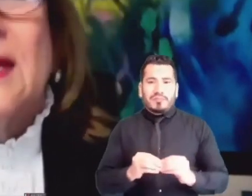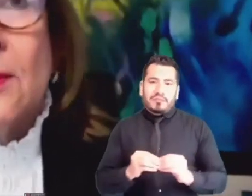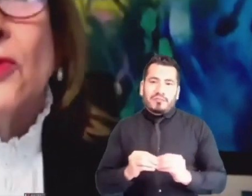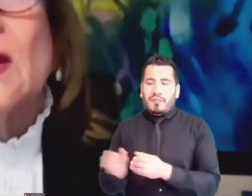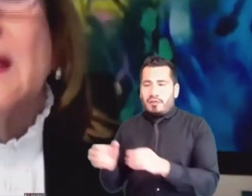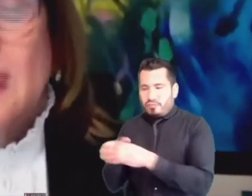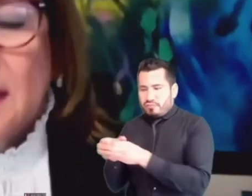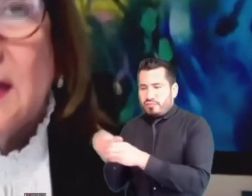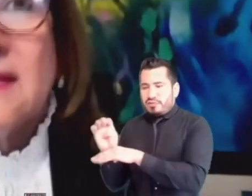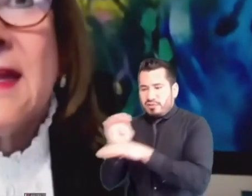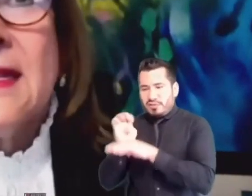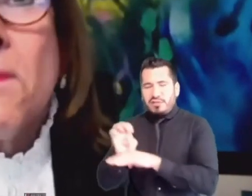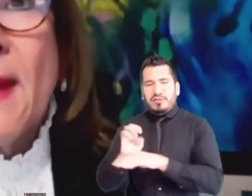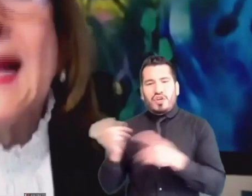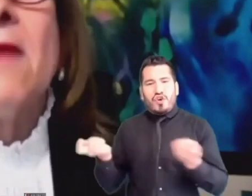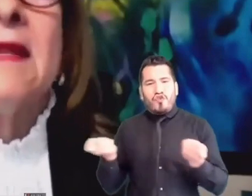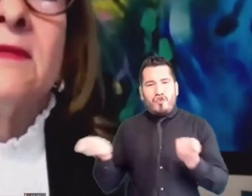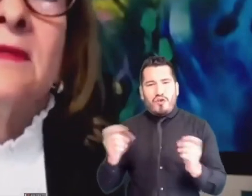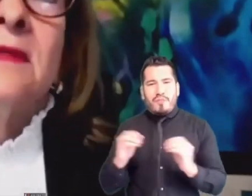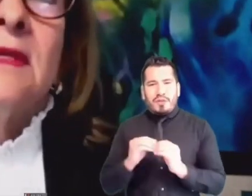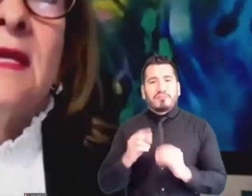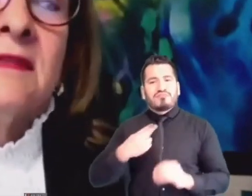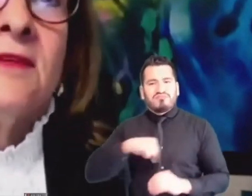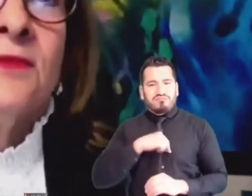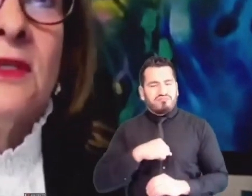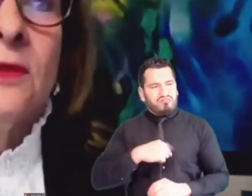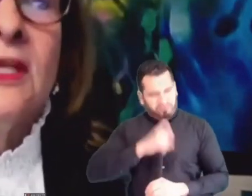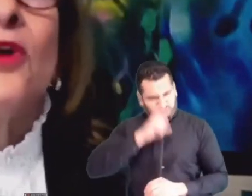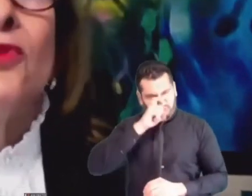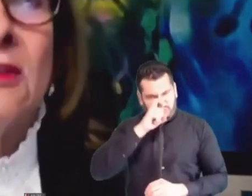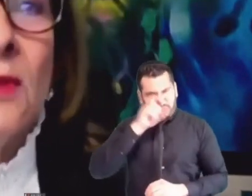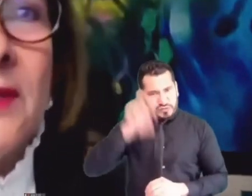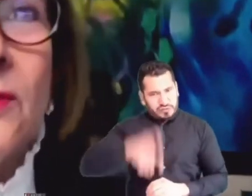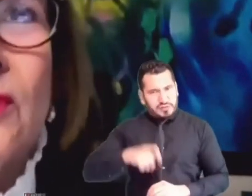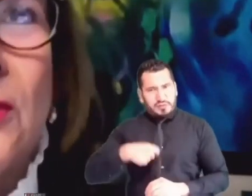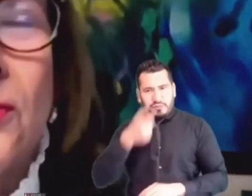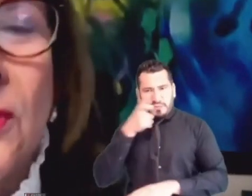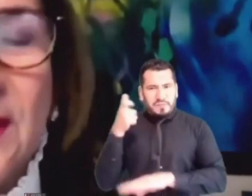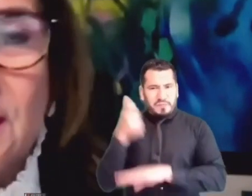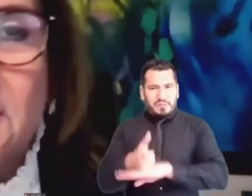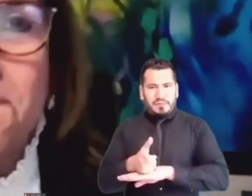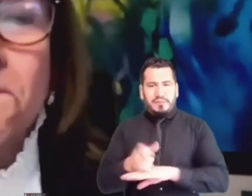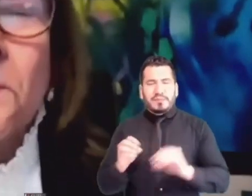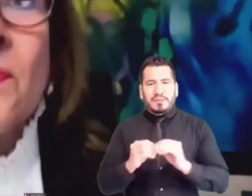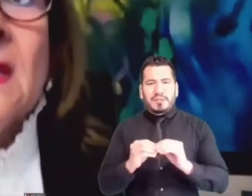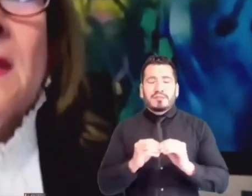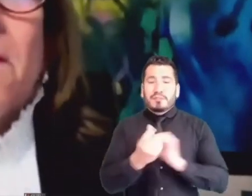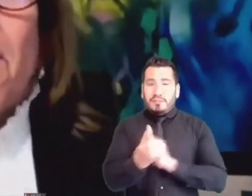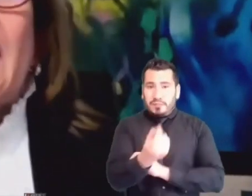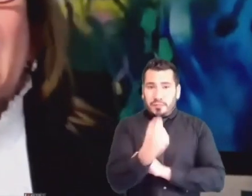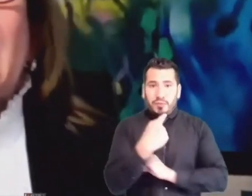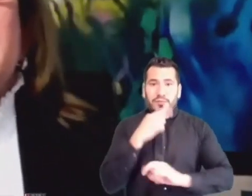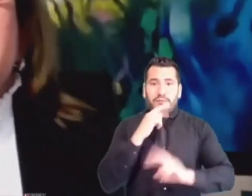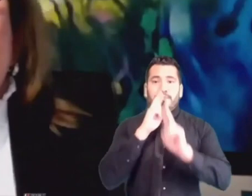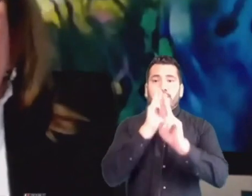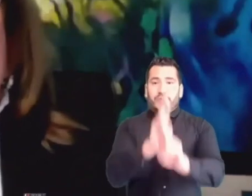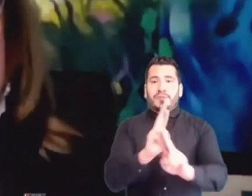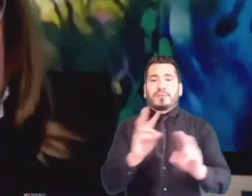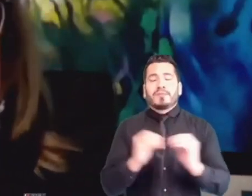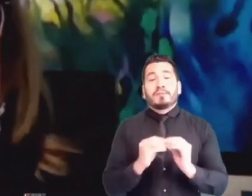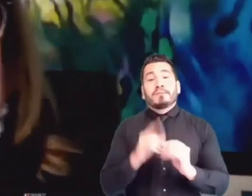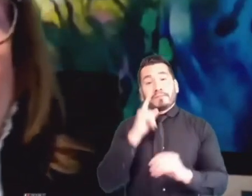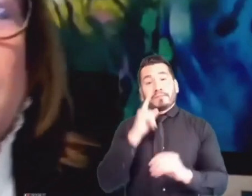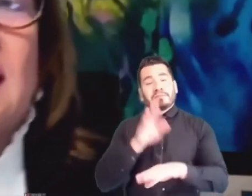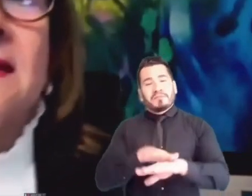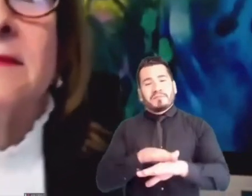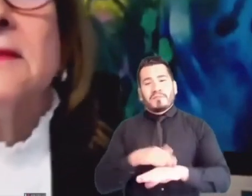donde tenemos que ser implacables en ese sentido. Y contesto la pregunta, doctora Ibañez. Para garantizar la eficacia de